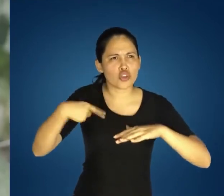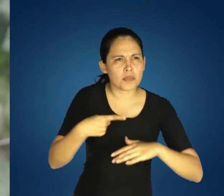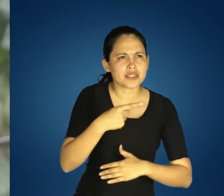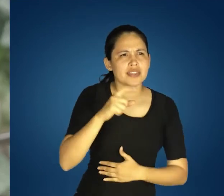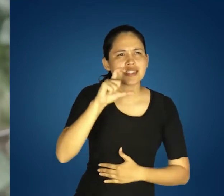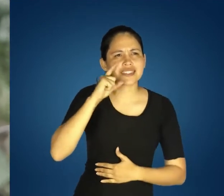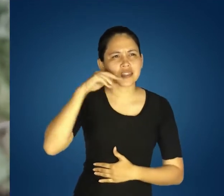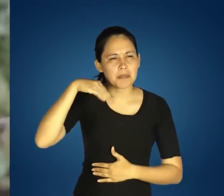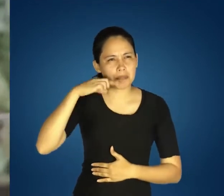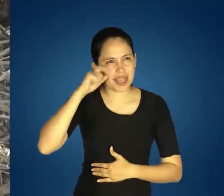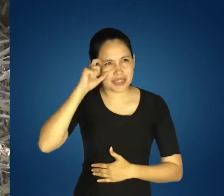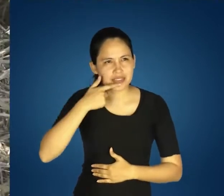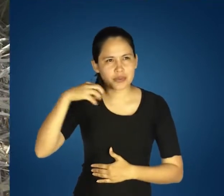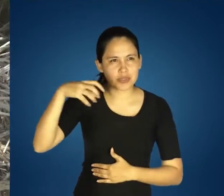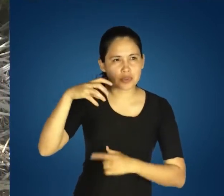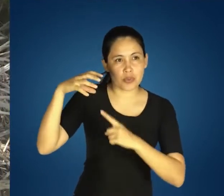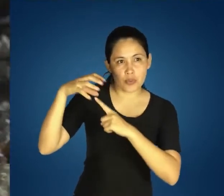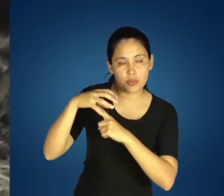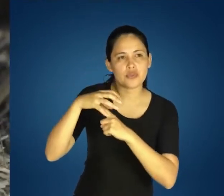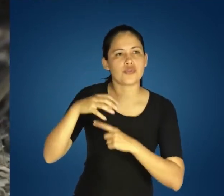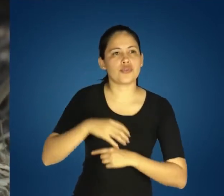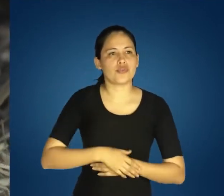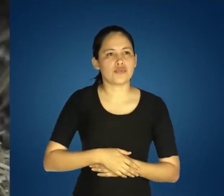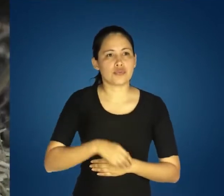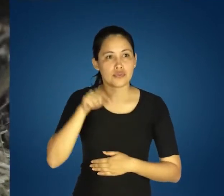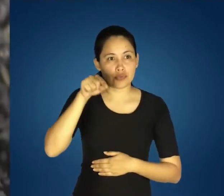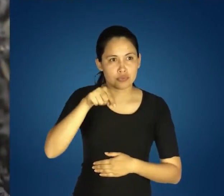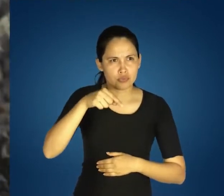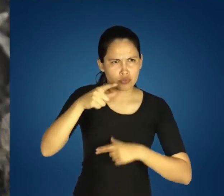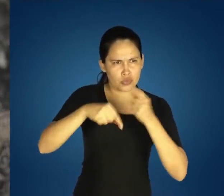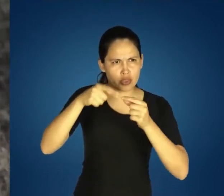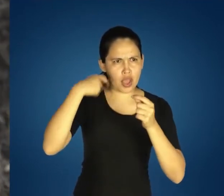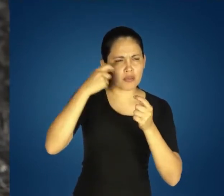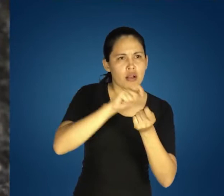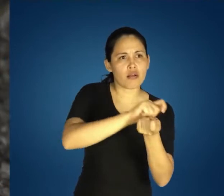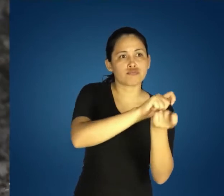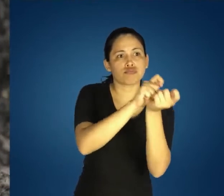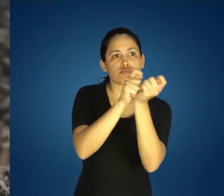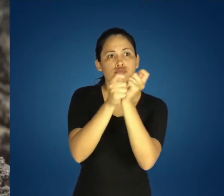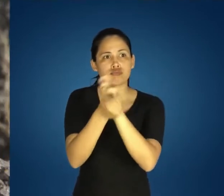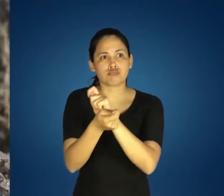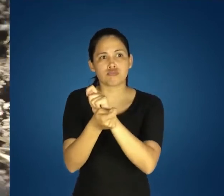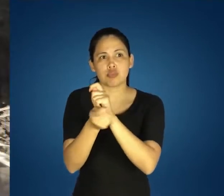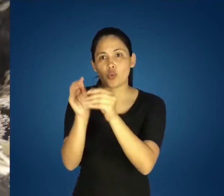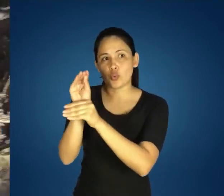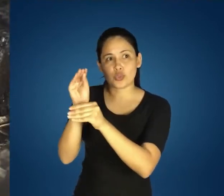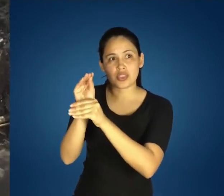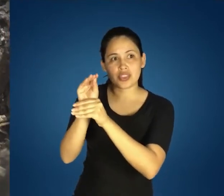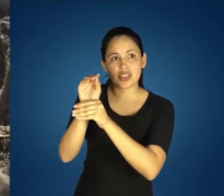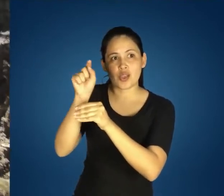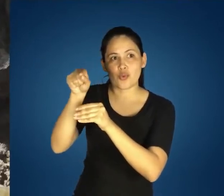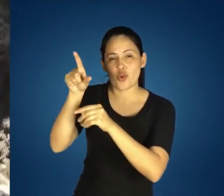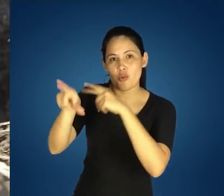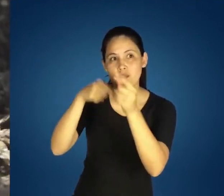la tarea de los seres vivos que habitan el suelo Lombrices, cien pies, bacterias y